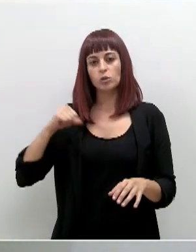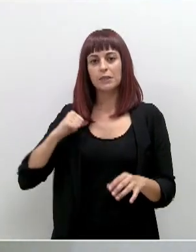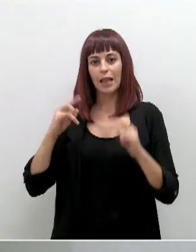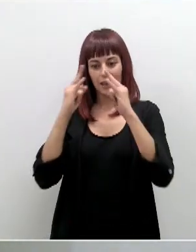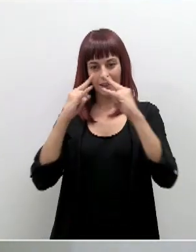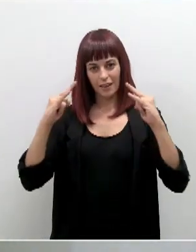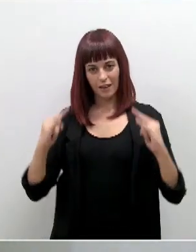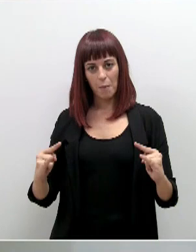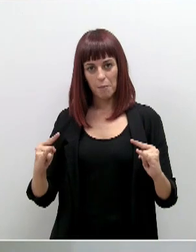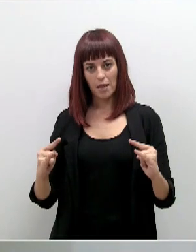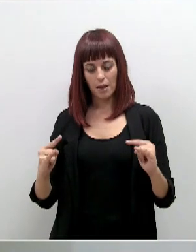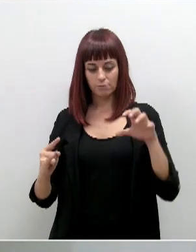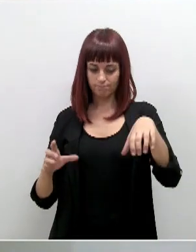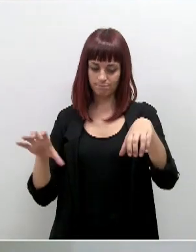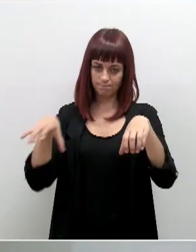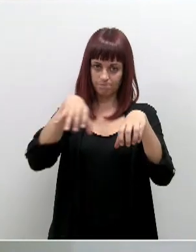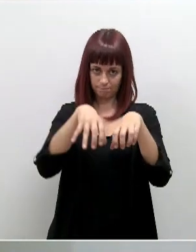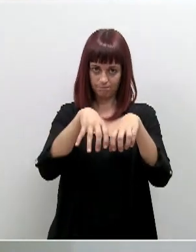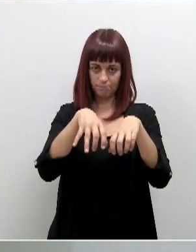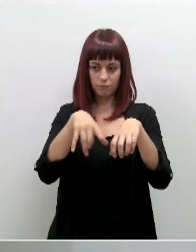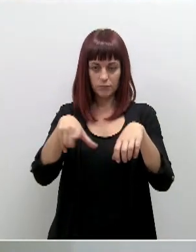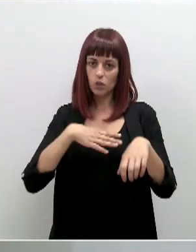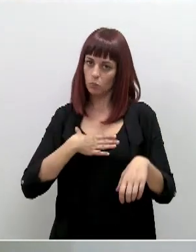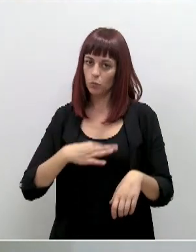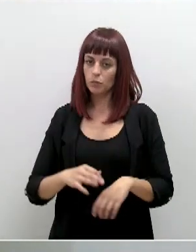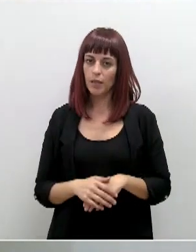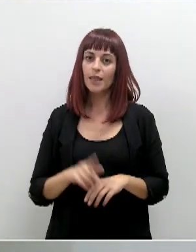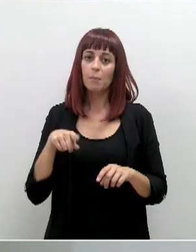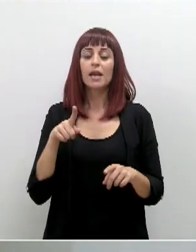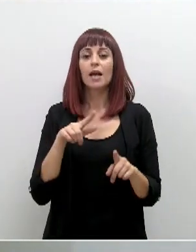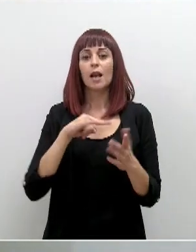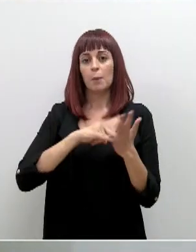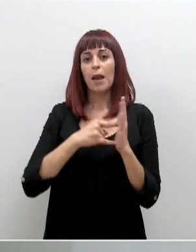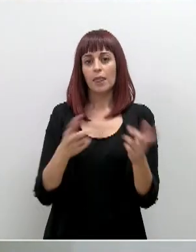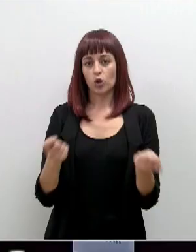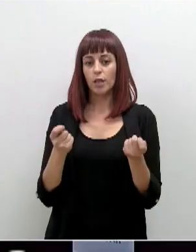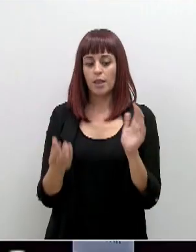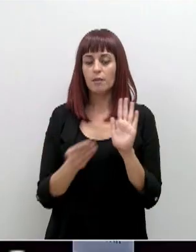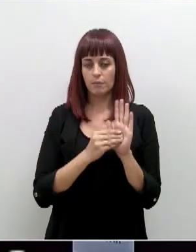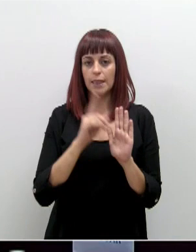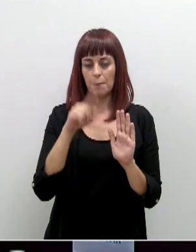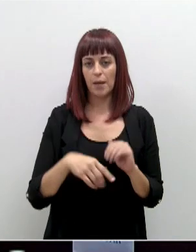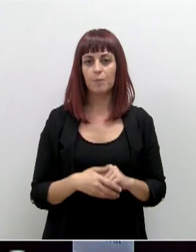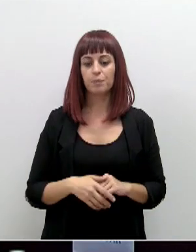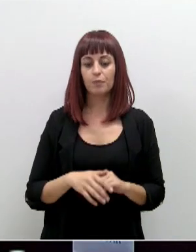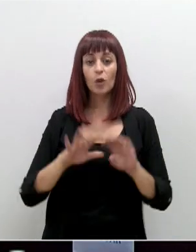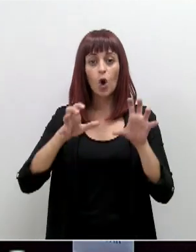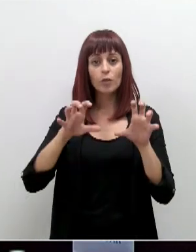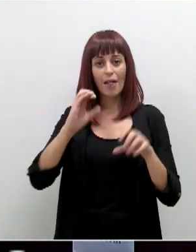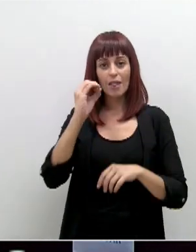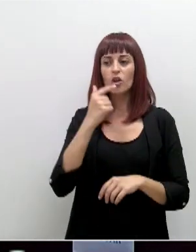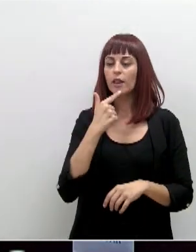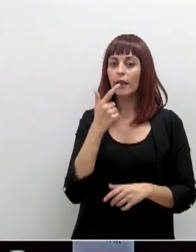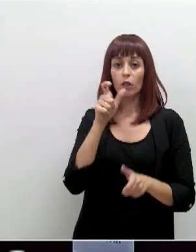campaña y es una de las posibilidades que está en el plan de contingencia. También planteando en Onda Cero nos llegan quejas,